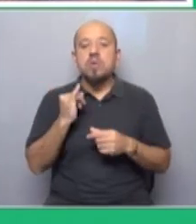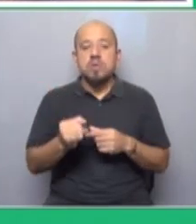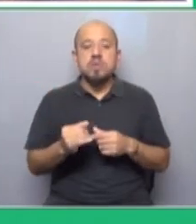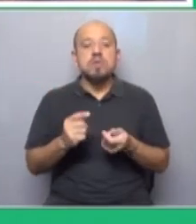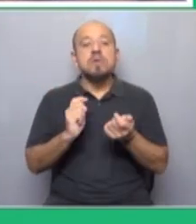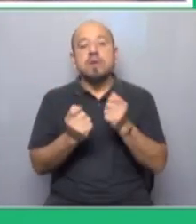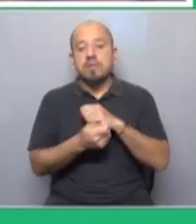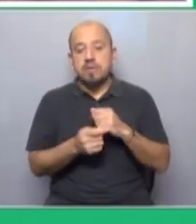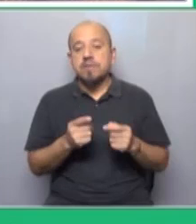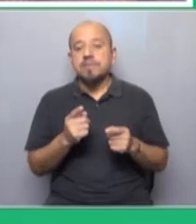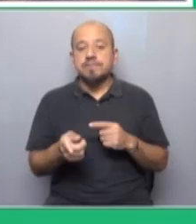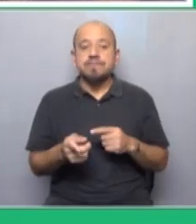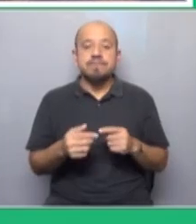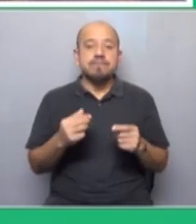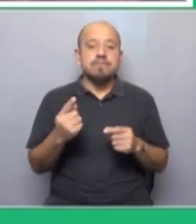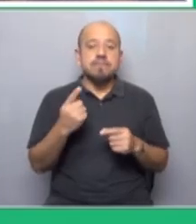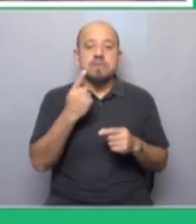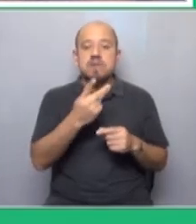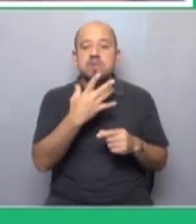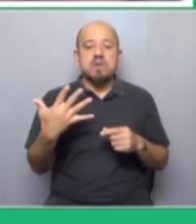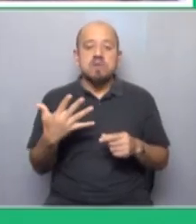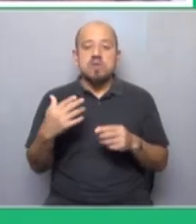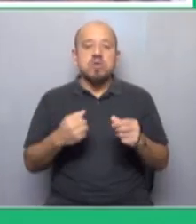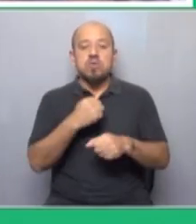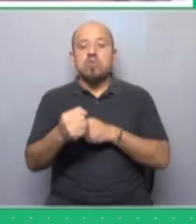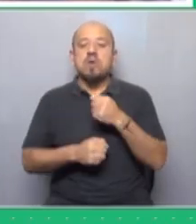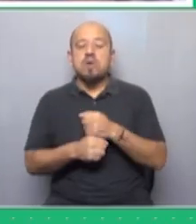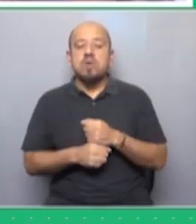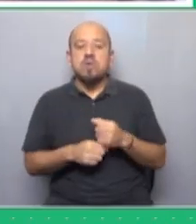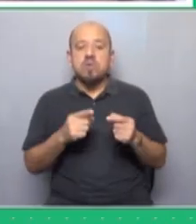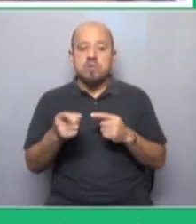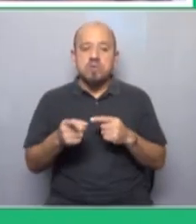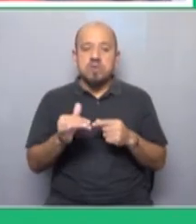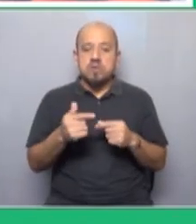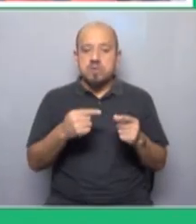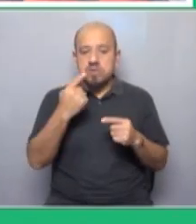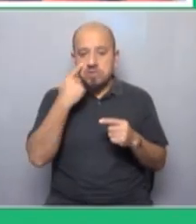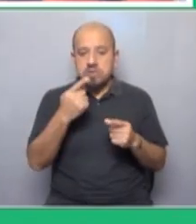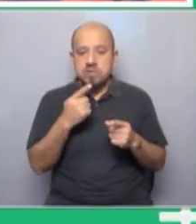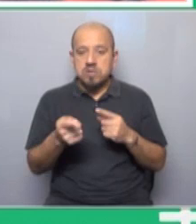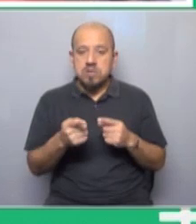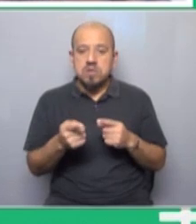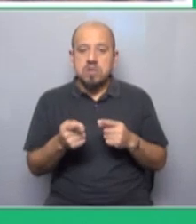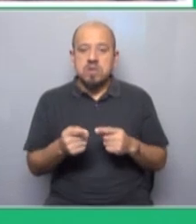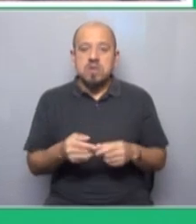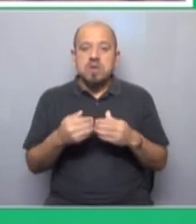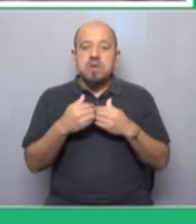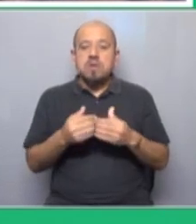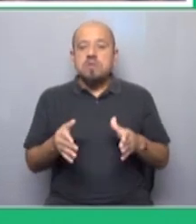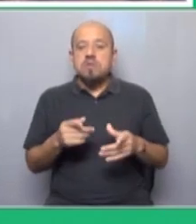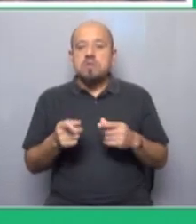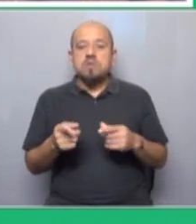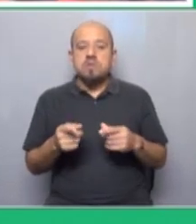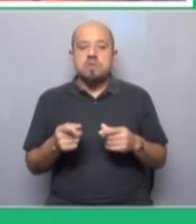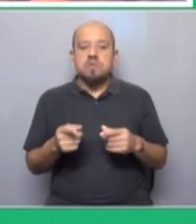en 125 años. Y ustedes ya señalaron varias cosas en el reportaje, cuando comenzaron el